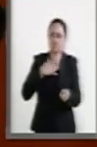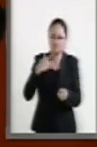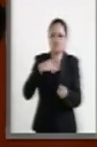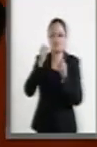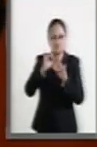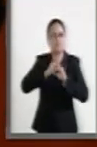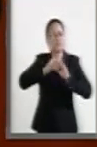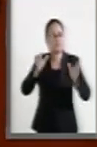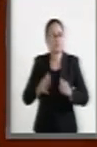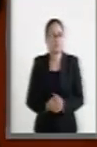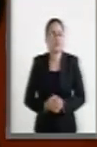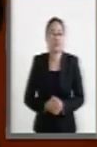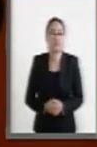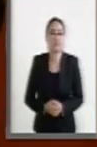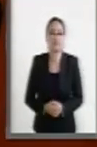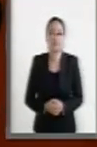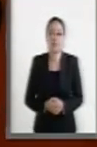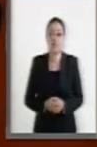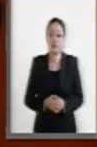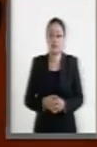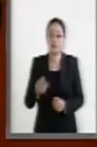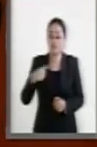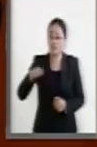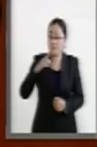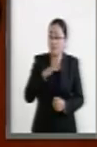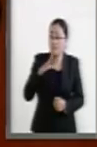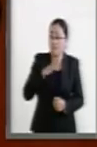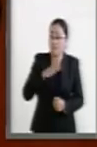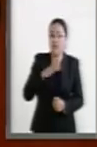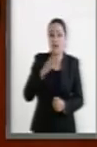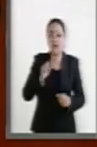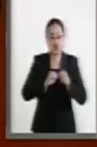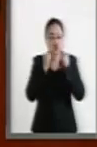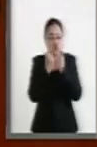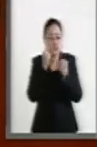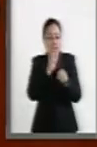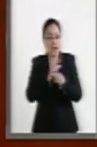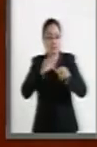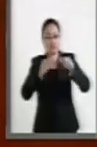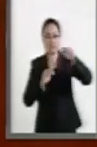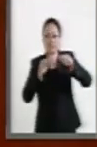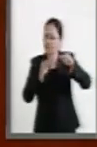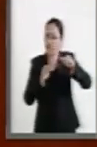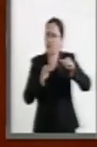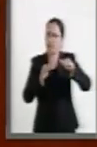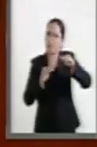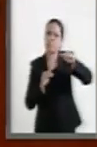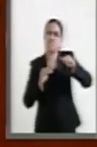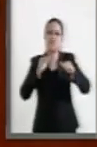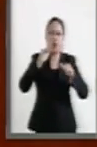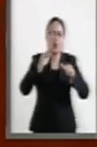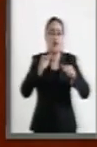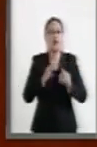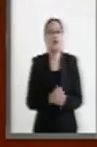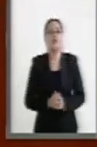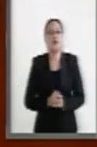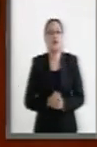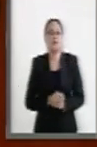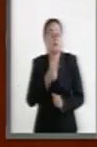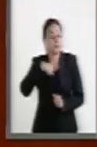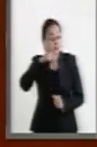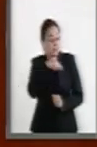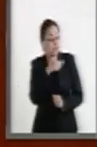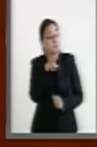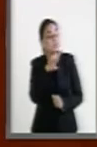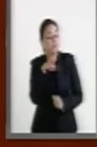todos. Como nunca antes se está combatiendo las desigualdades sociales en materia educativa, tenemos, como ya lo